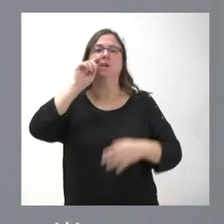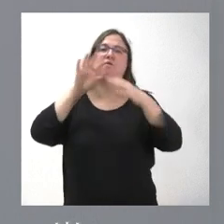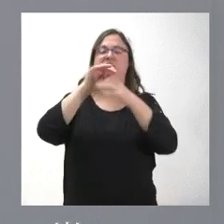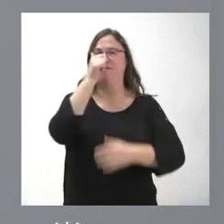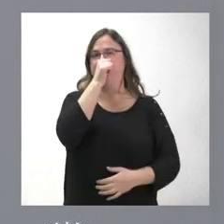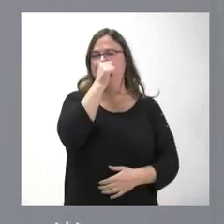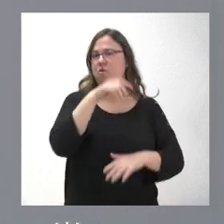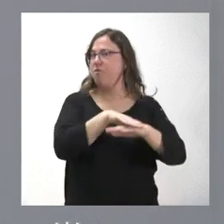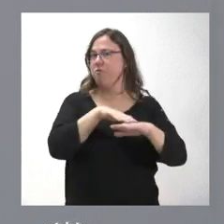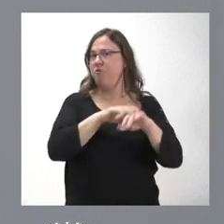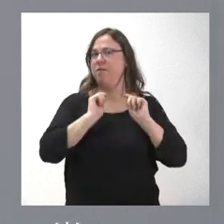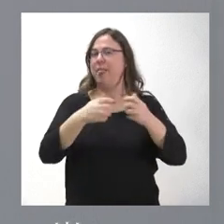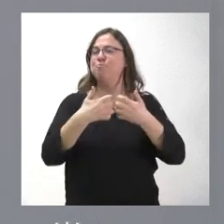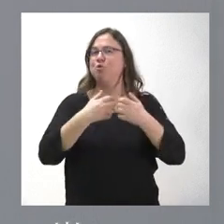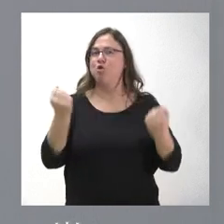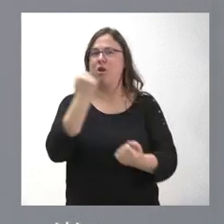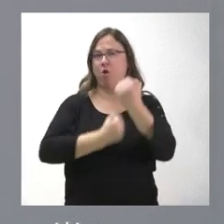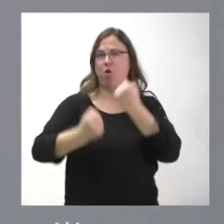esenciales como motores de actividad económica.